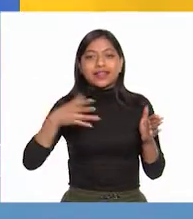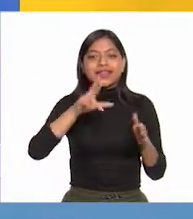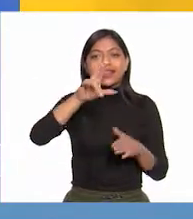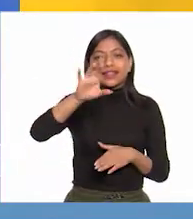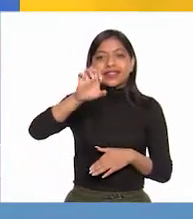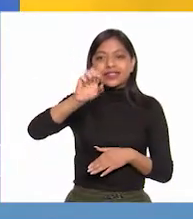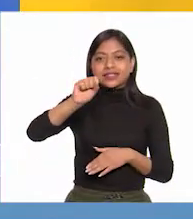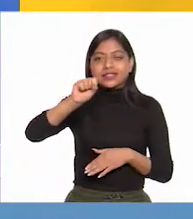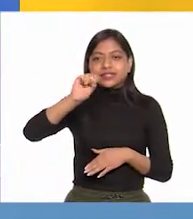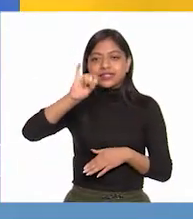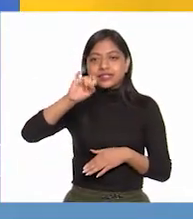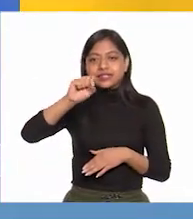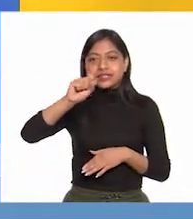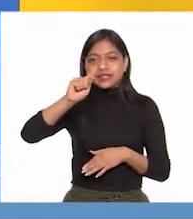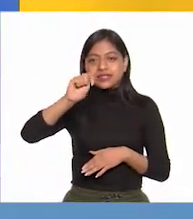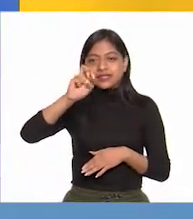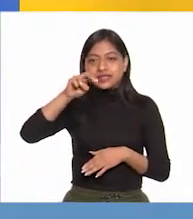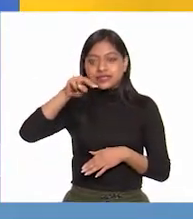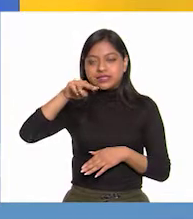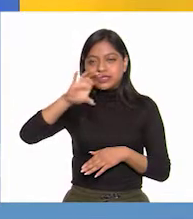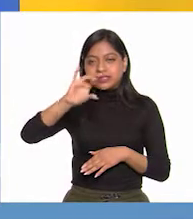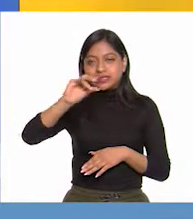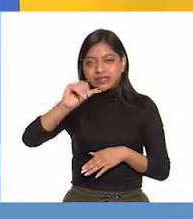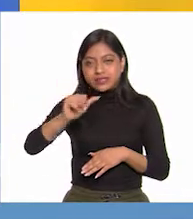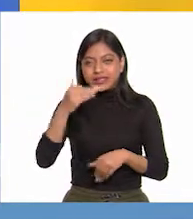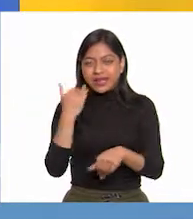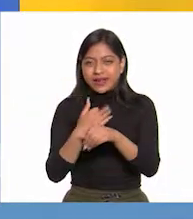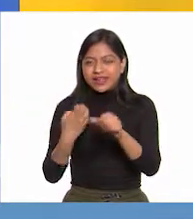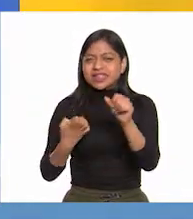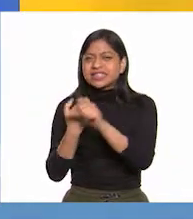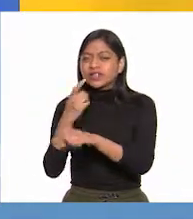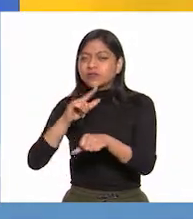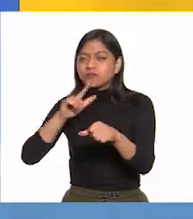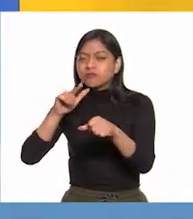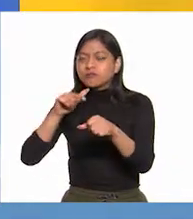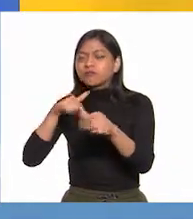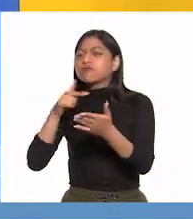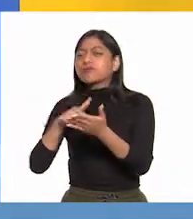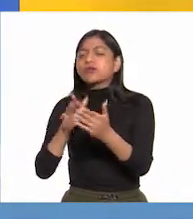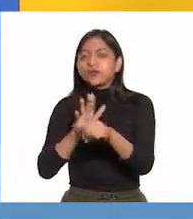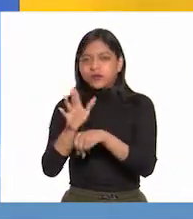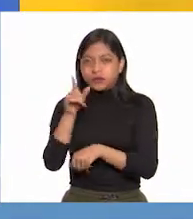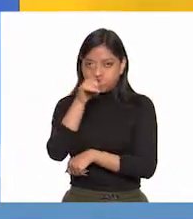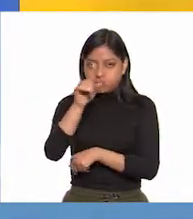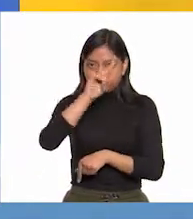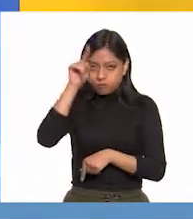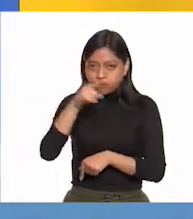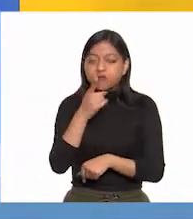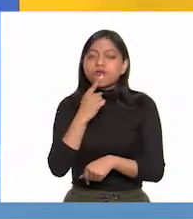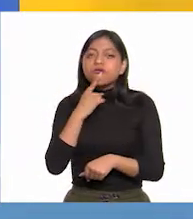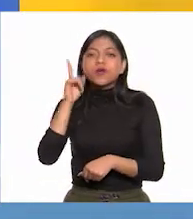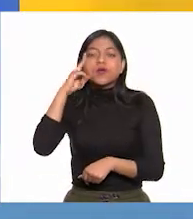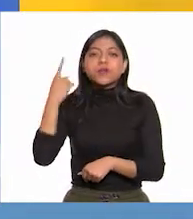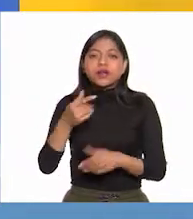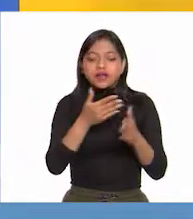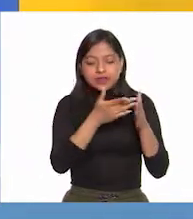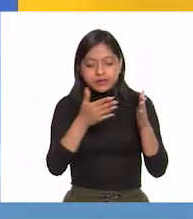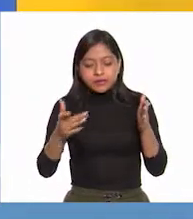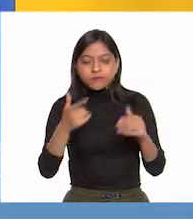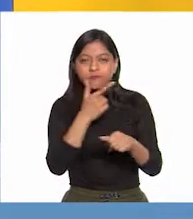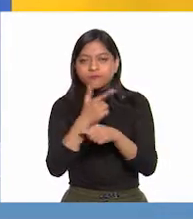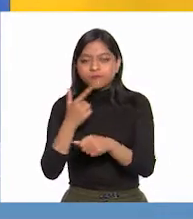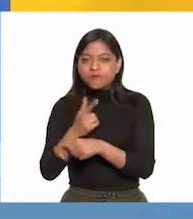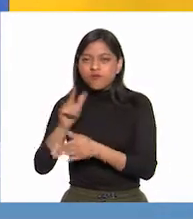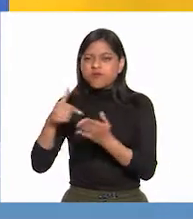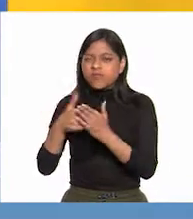algunos de los estados actuales y por favor, Jenny, hay que pegar los círculos rojos para marcar esta etapa. Claro que sí, maestra.